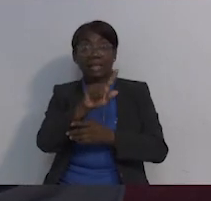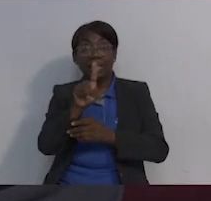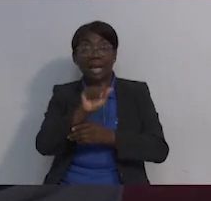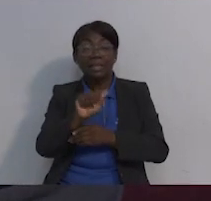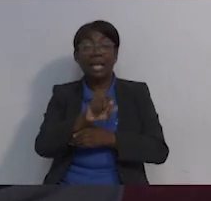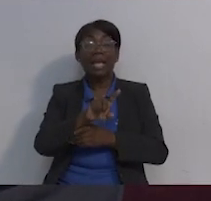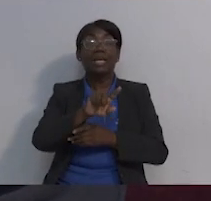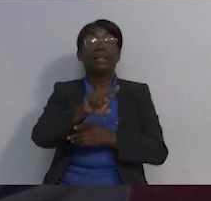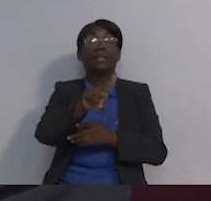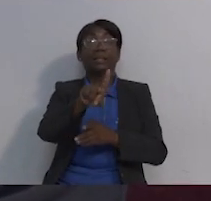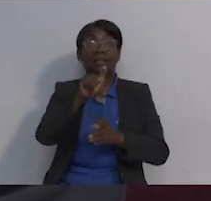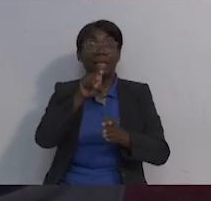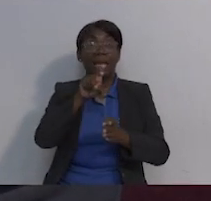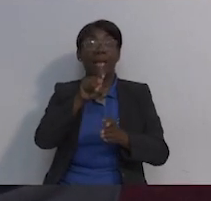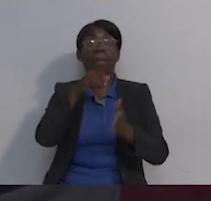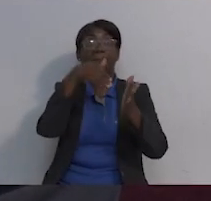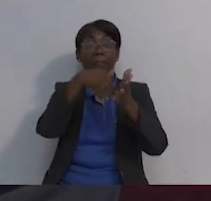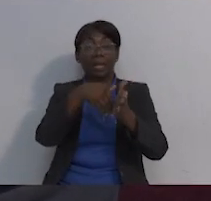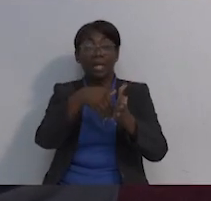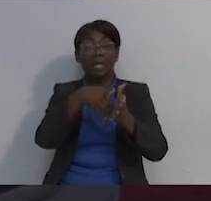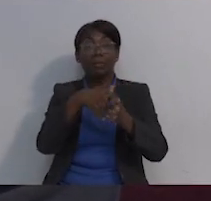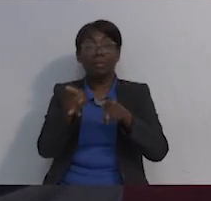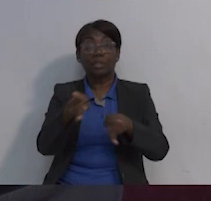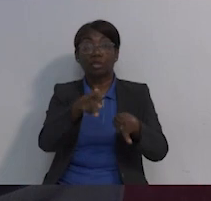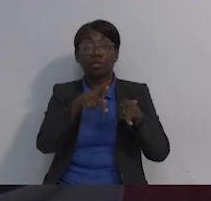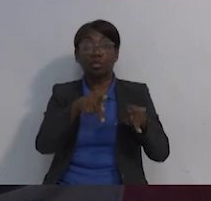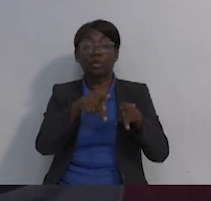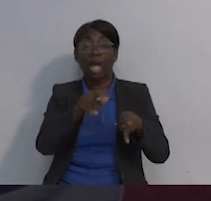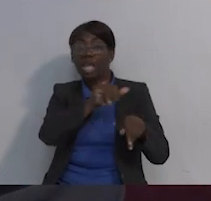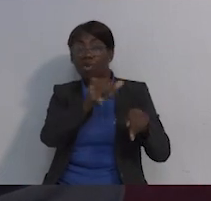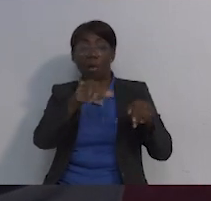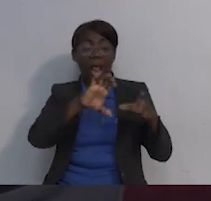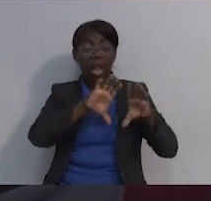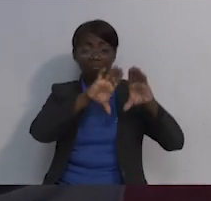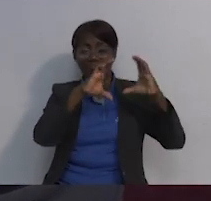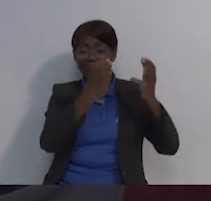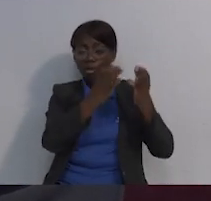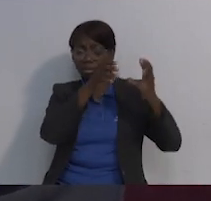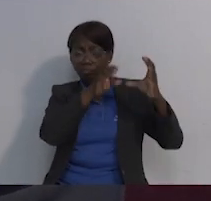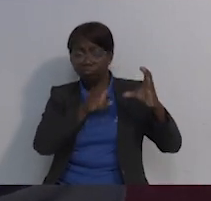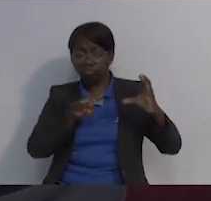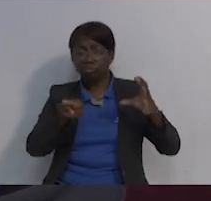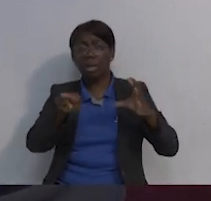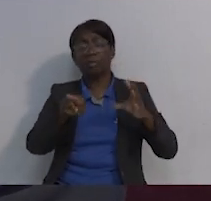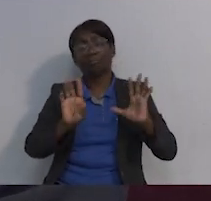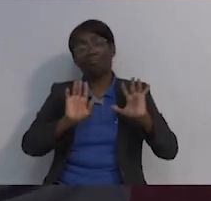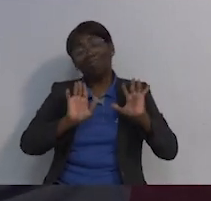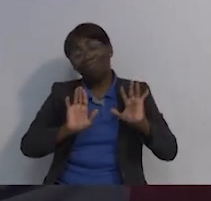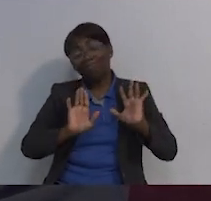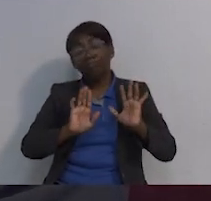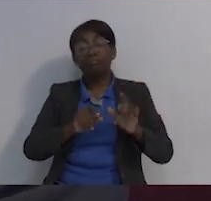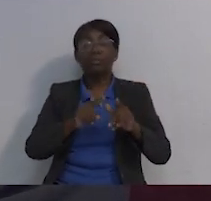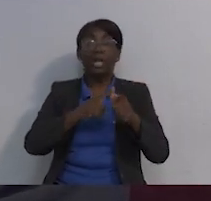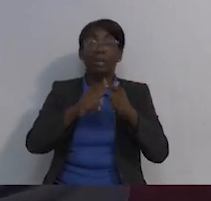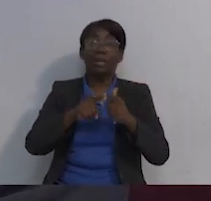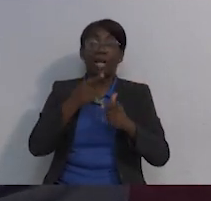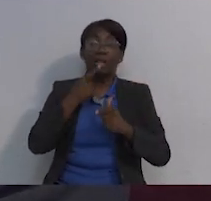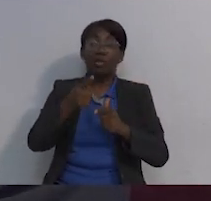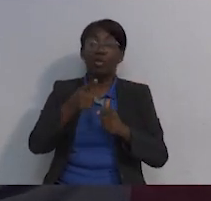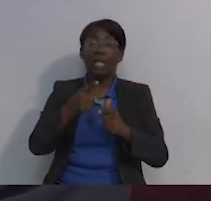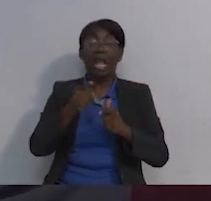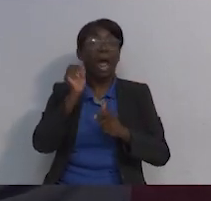las tasas por 100 mil de habitantes sí son comparables a países de primer mundo, afortunadamente para nosotros.